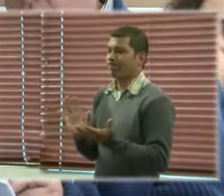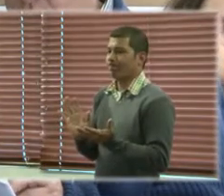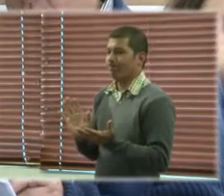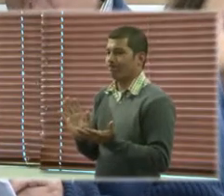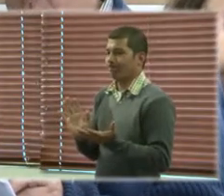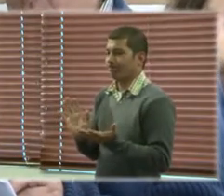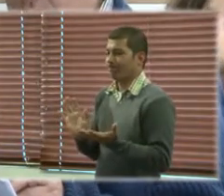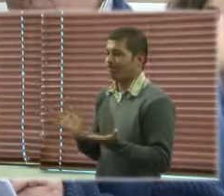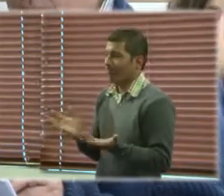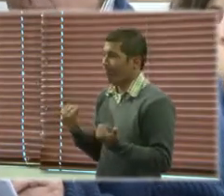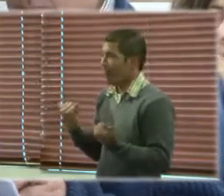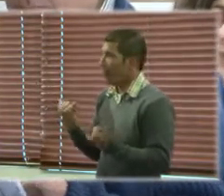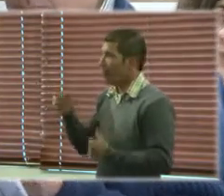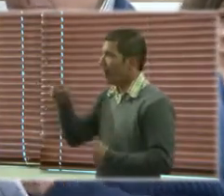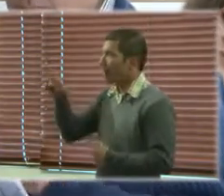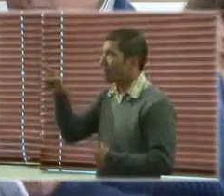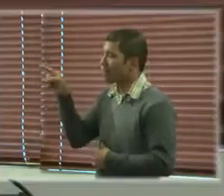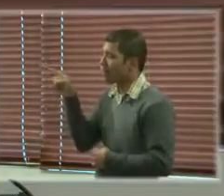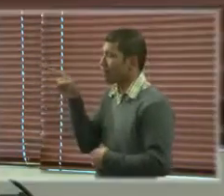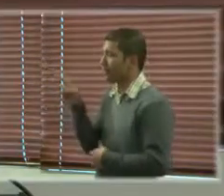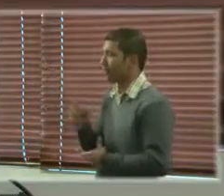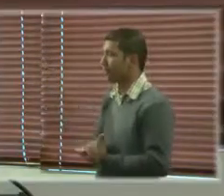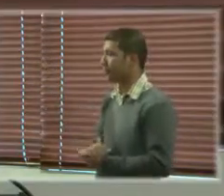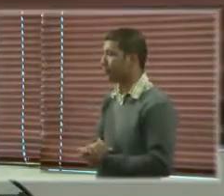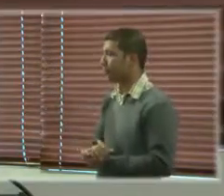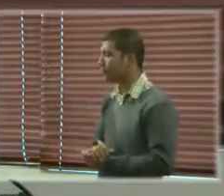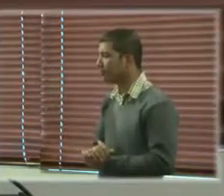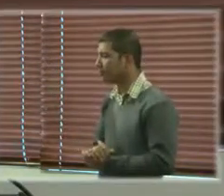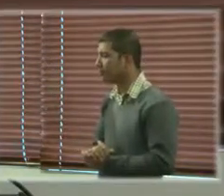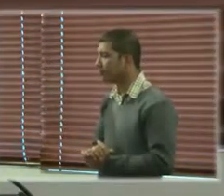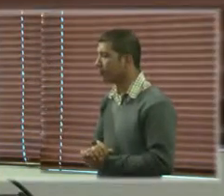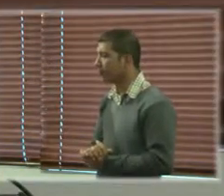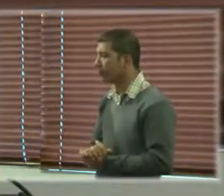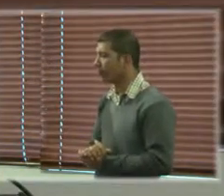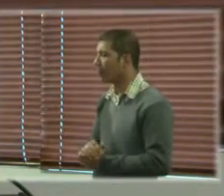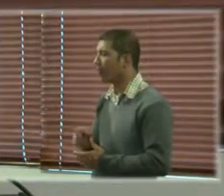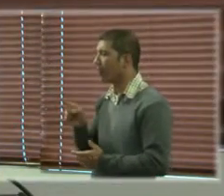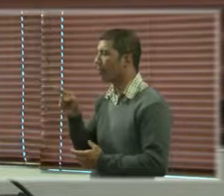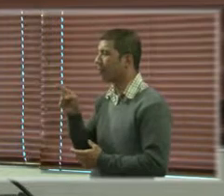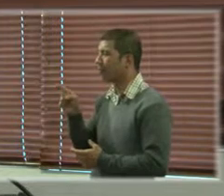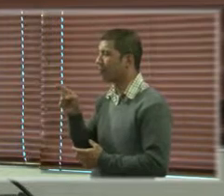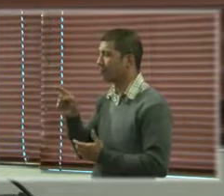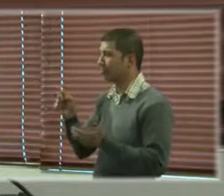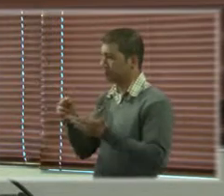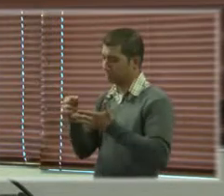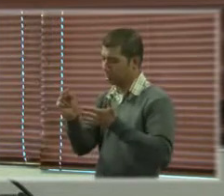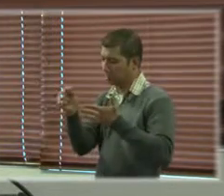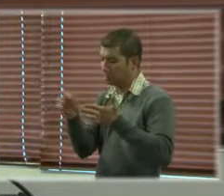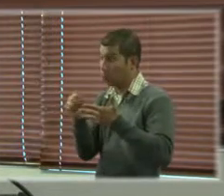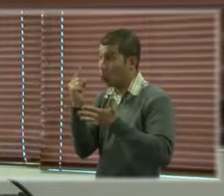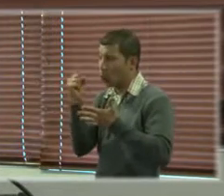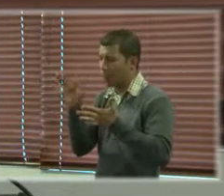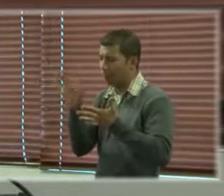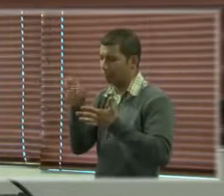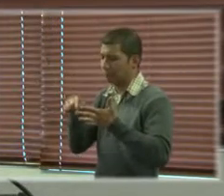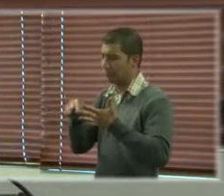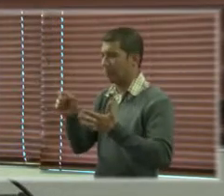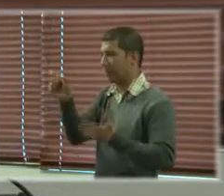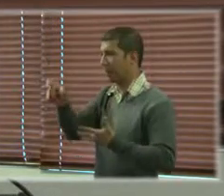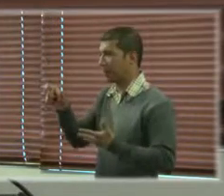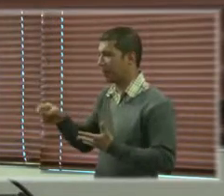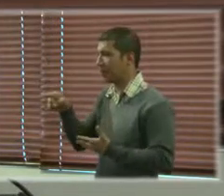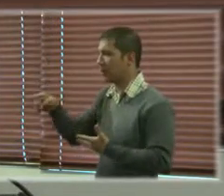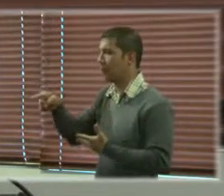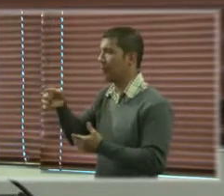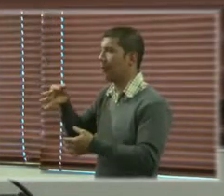hay ahora un requisito indispensable para que en las personas que son declaradas